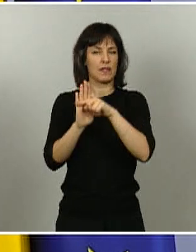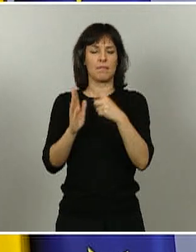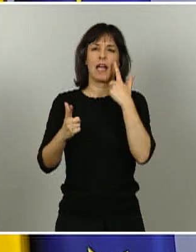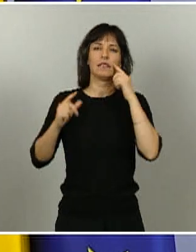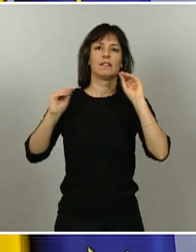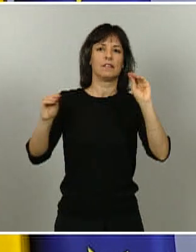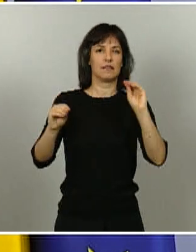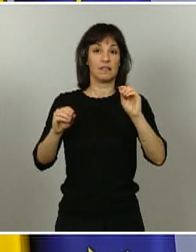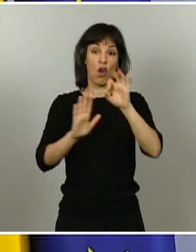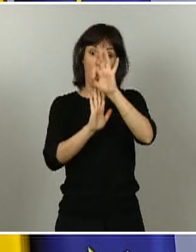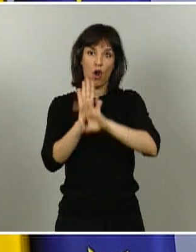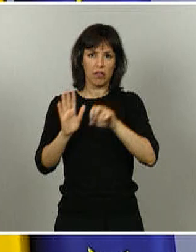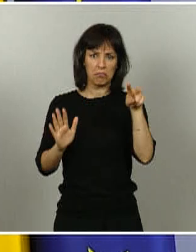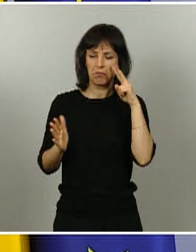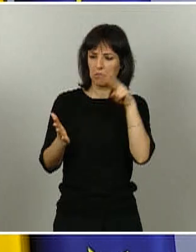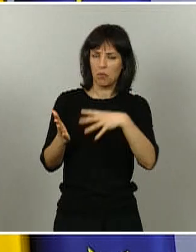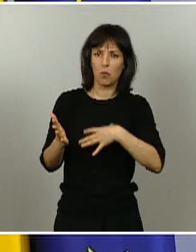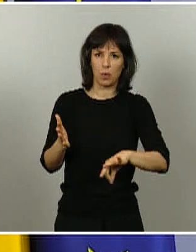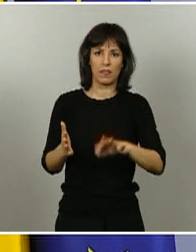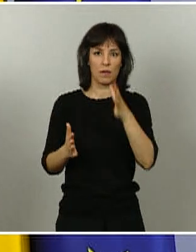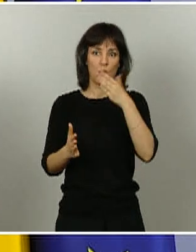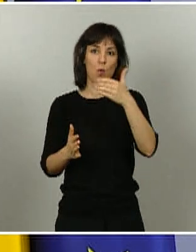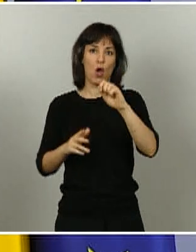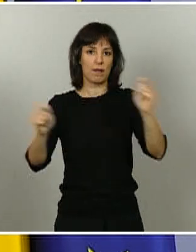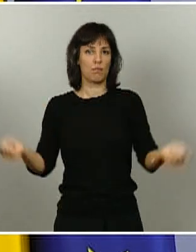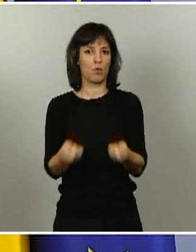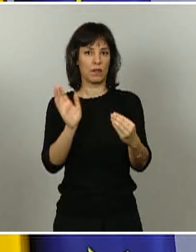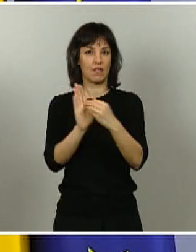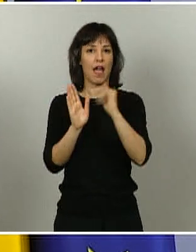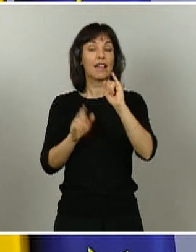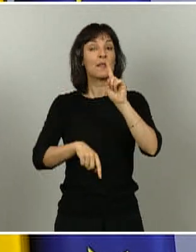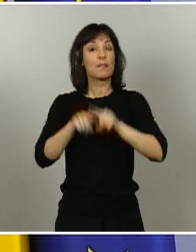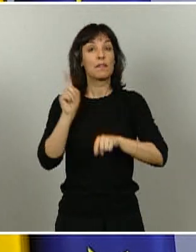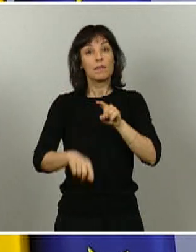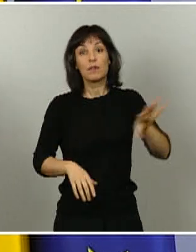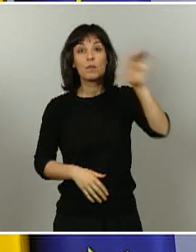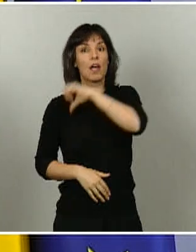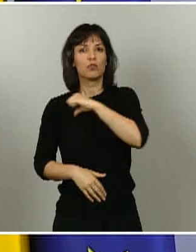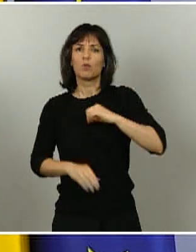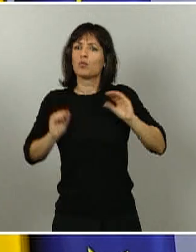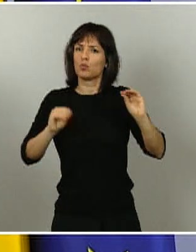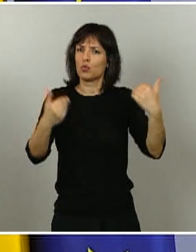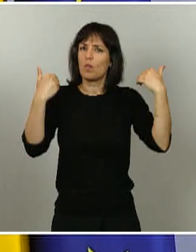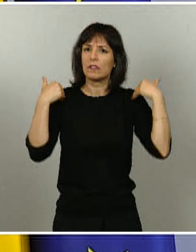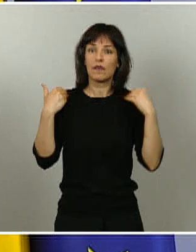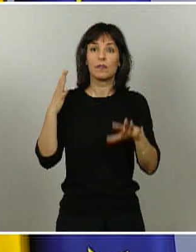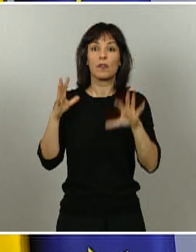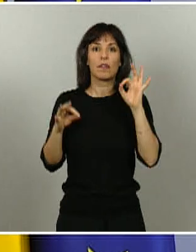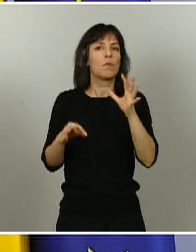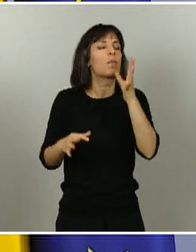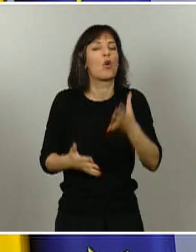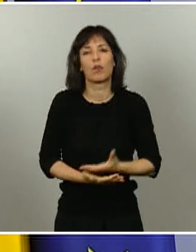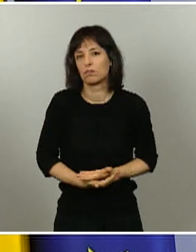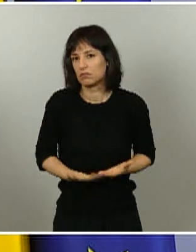orden que sale publicada en los Boletarios Fizales del Estado, siempre y cuando las comunidades autónomas en el ejercicio de sus competencias no decidan por las razones que estimen